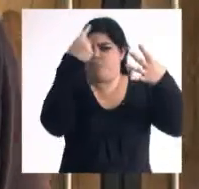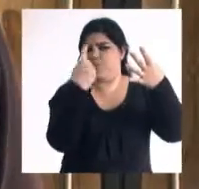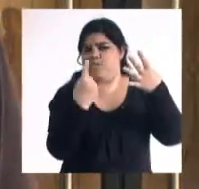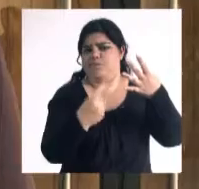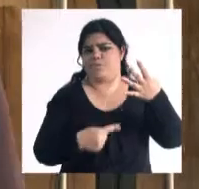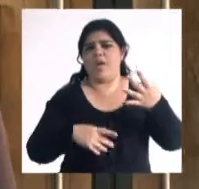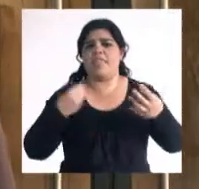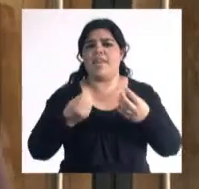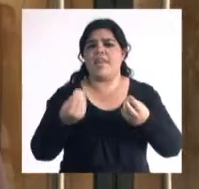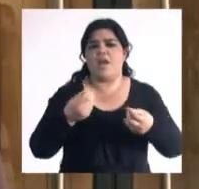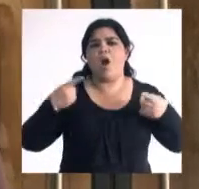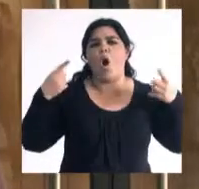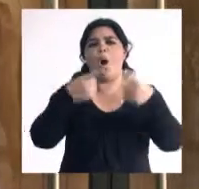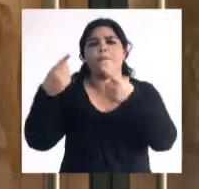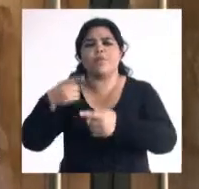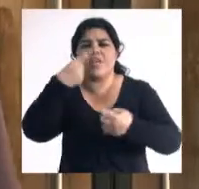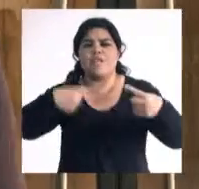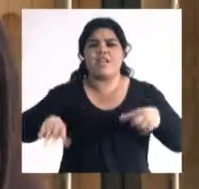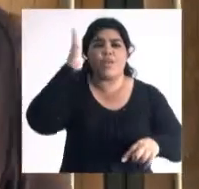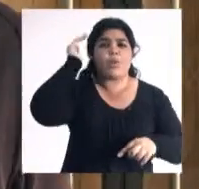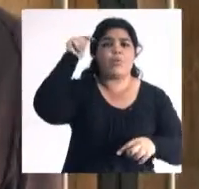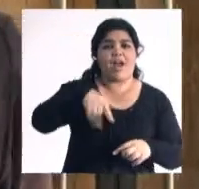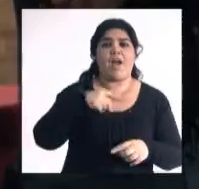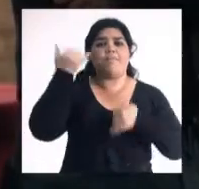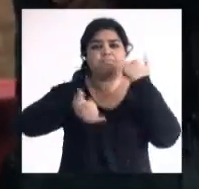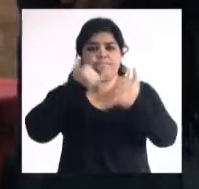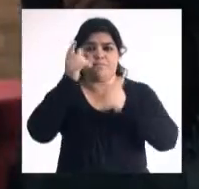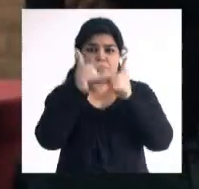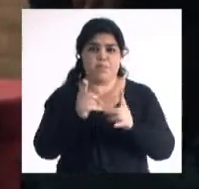un montón de oportunidades para el concepto de cultura en este nuevo escenario.